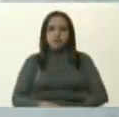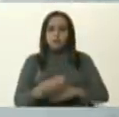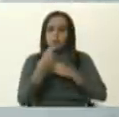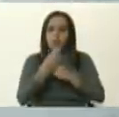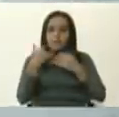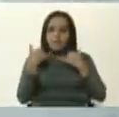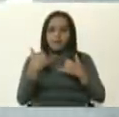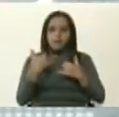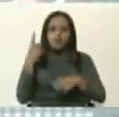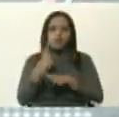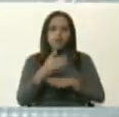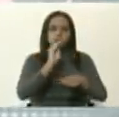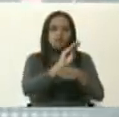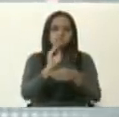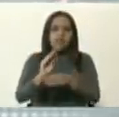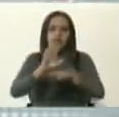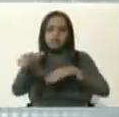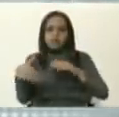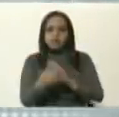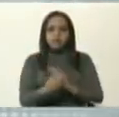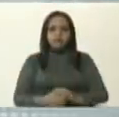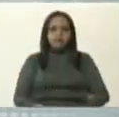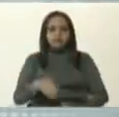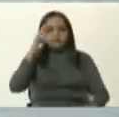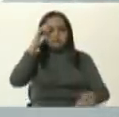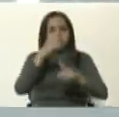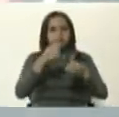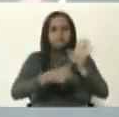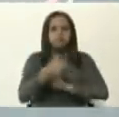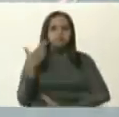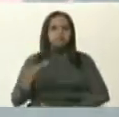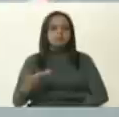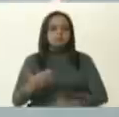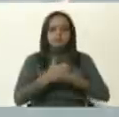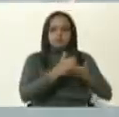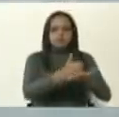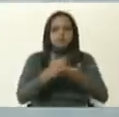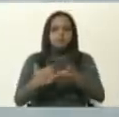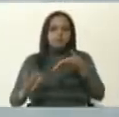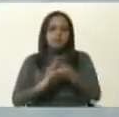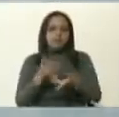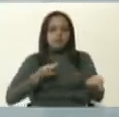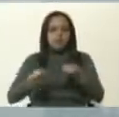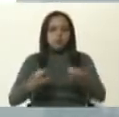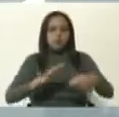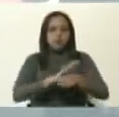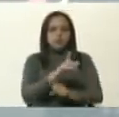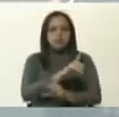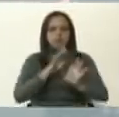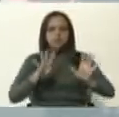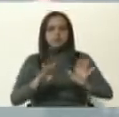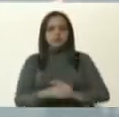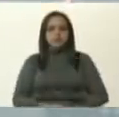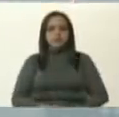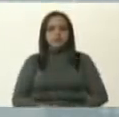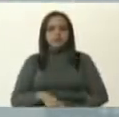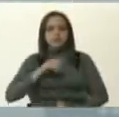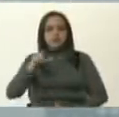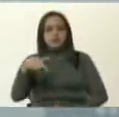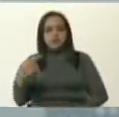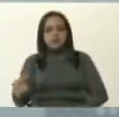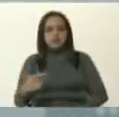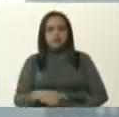cuidarnos entre todos es una premisa que va a ayudar mucho al control del COVID. Luego vamos al oriente,